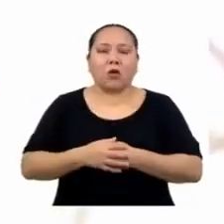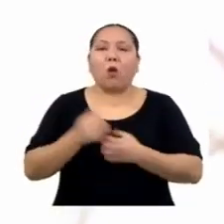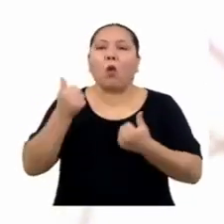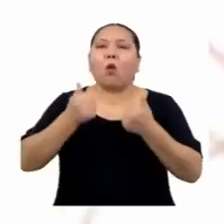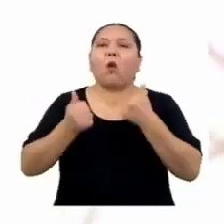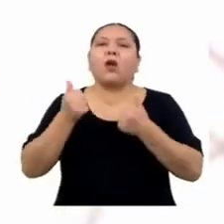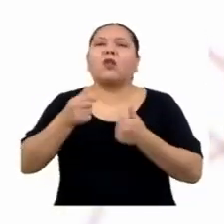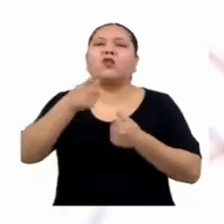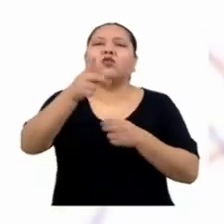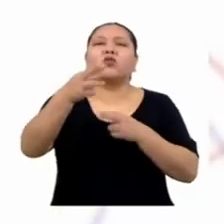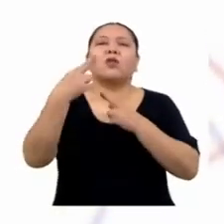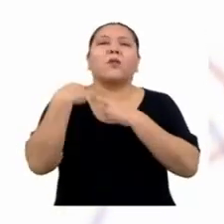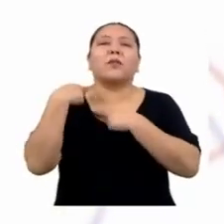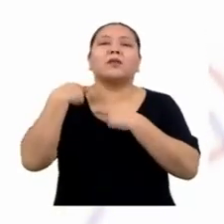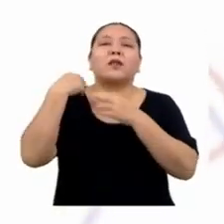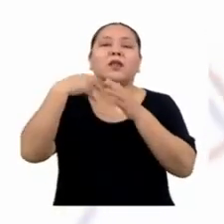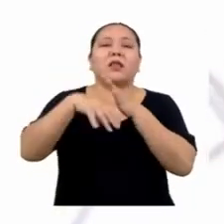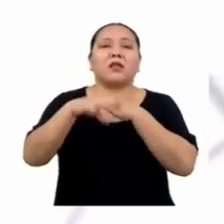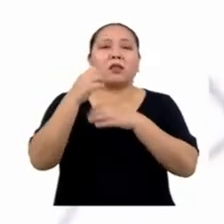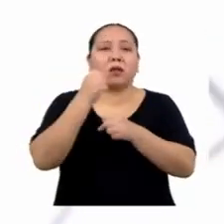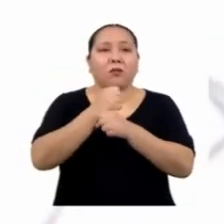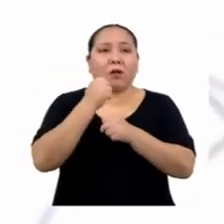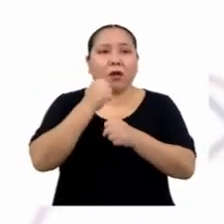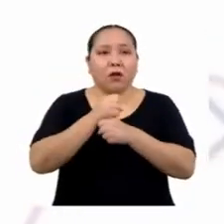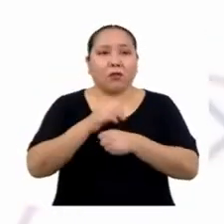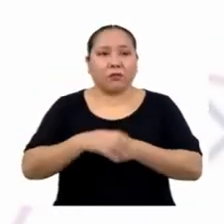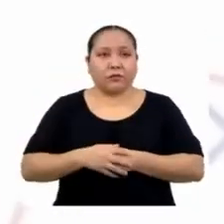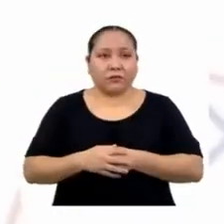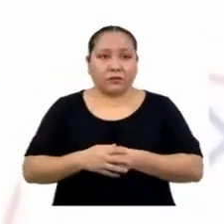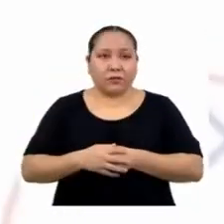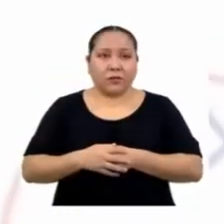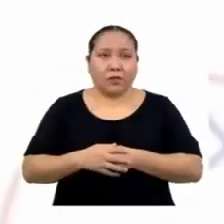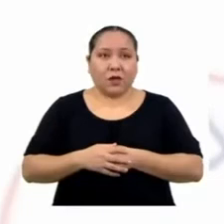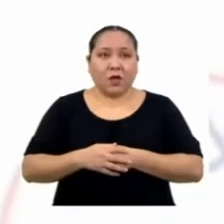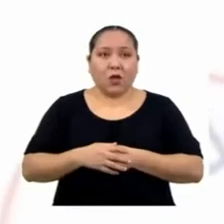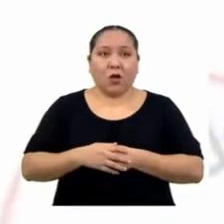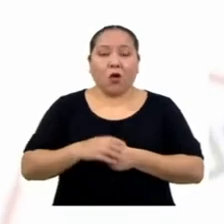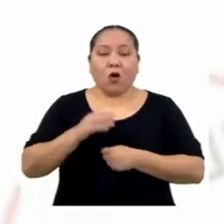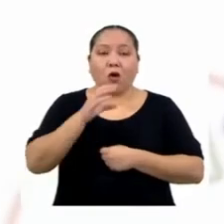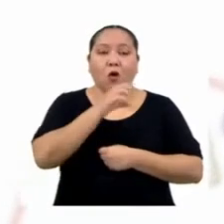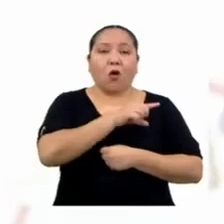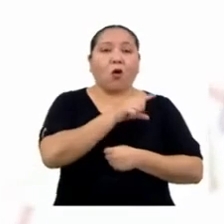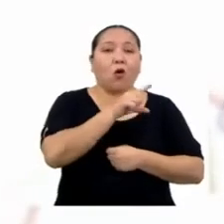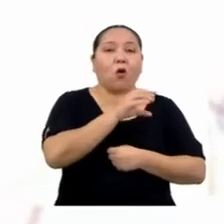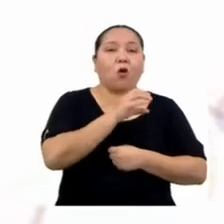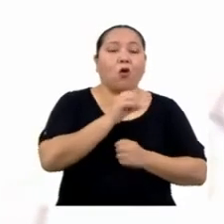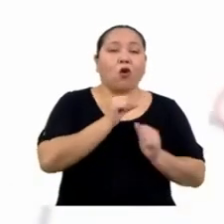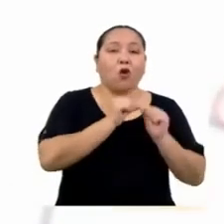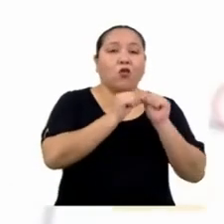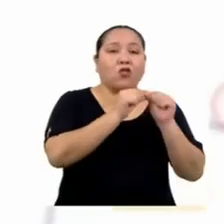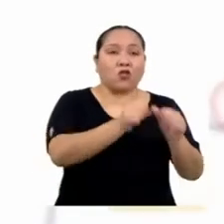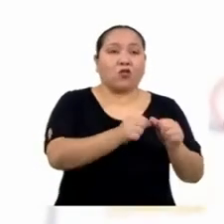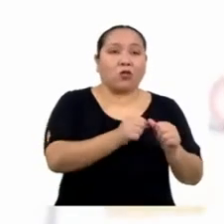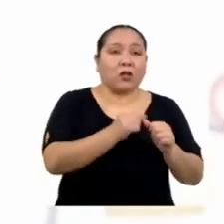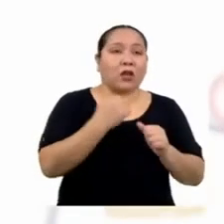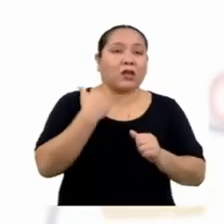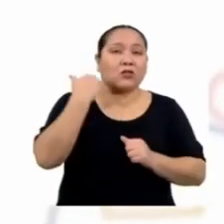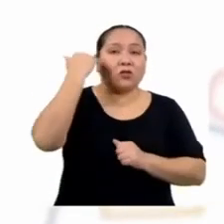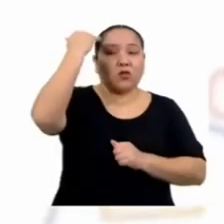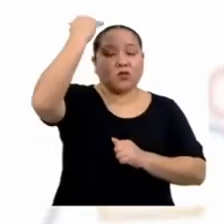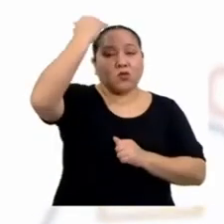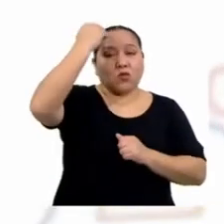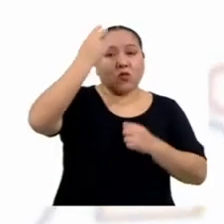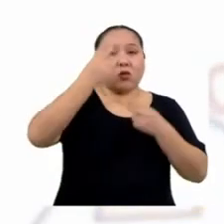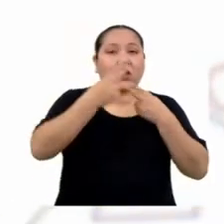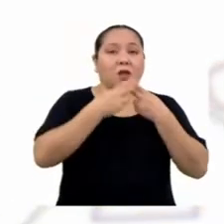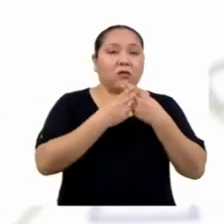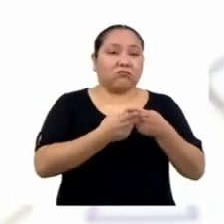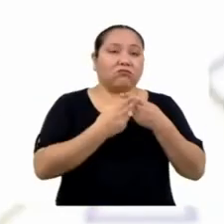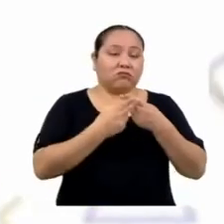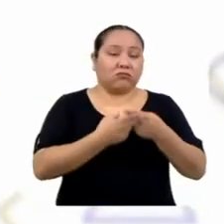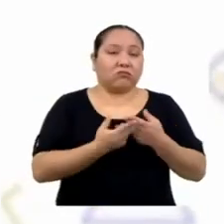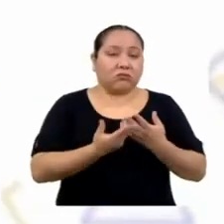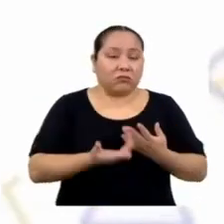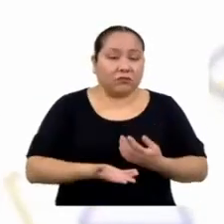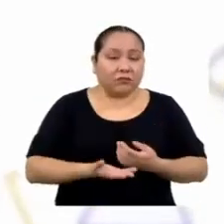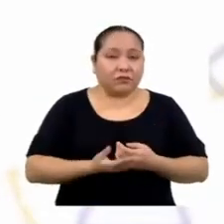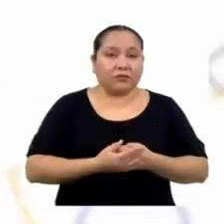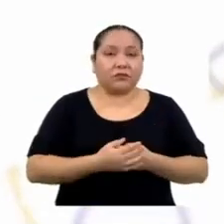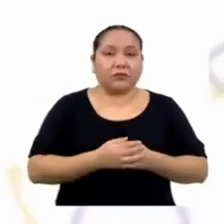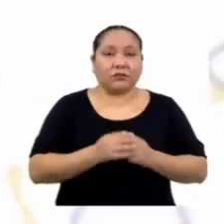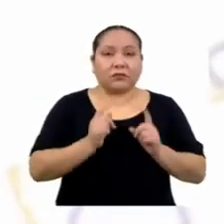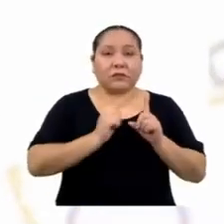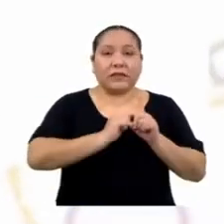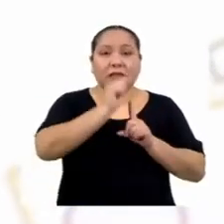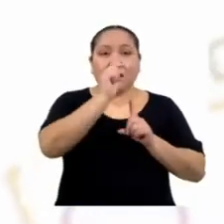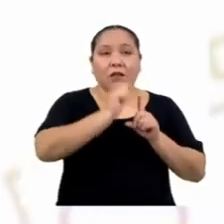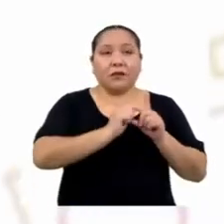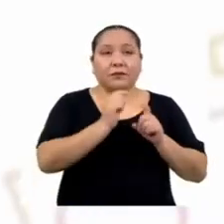Con morado voy a marcar las variables cuantitativas continuas, que serían estatura, masa corporal y temperatura. Y